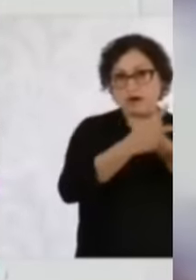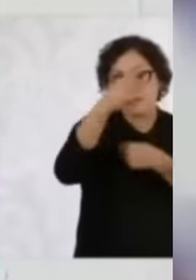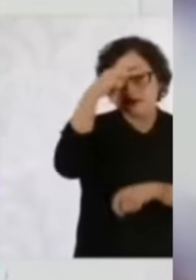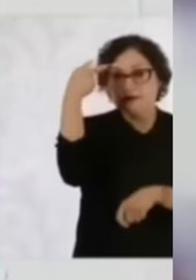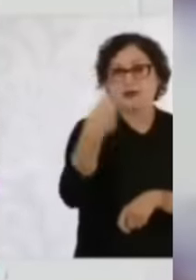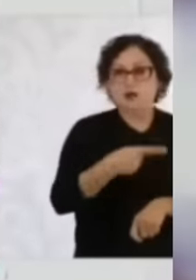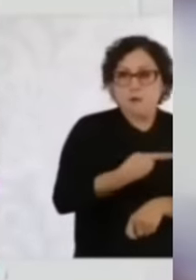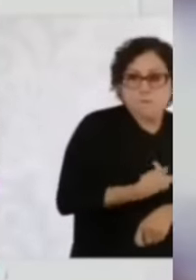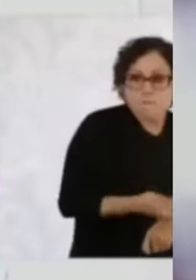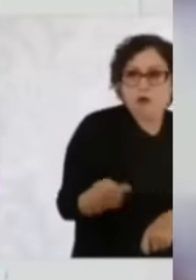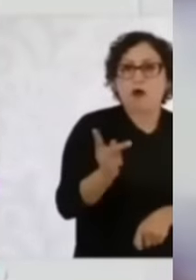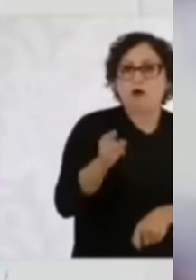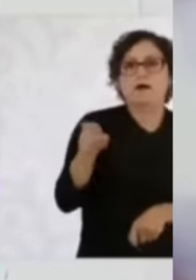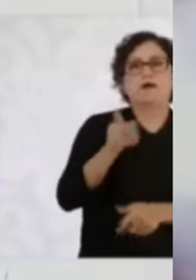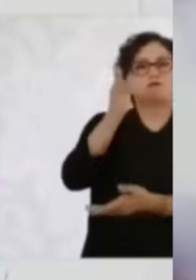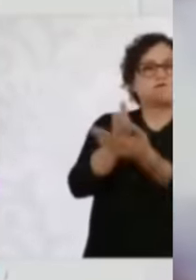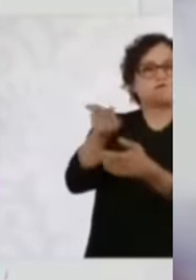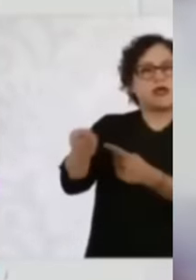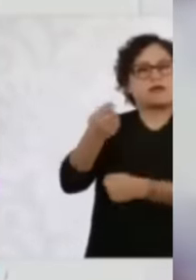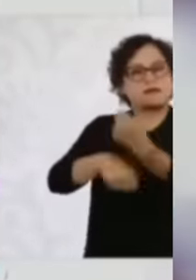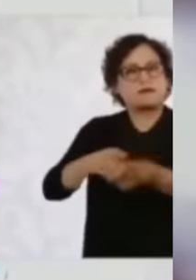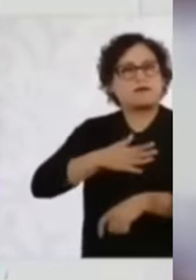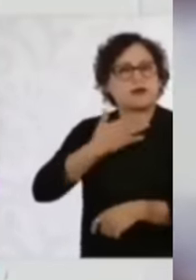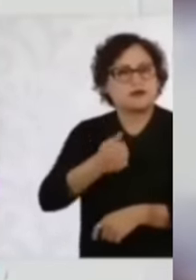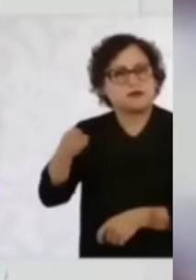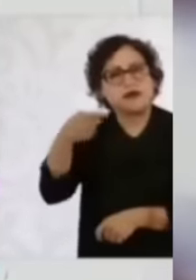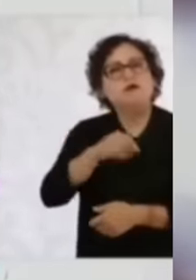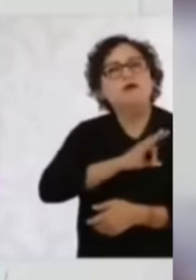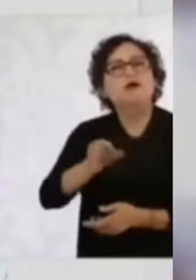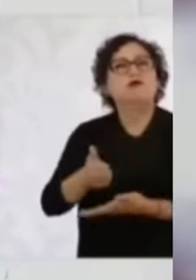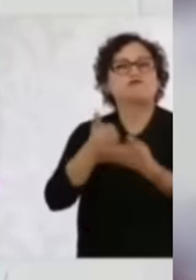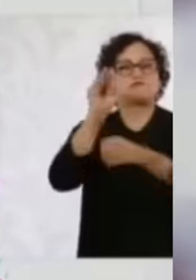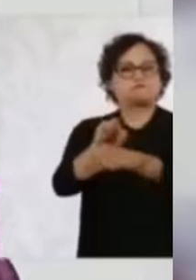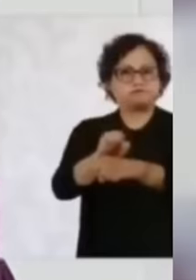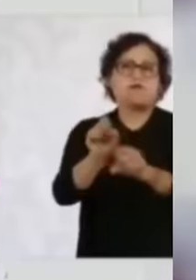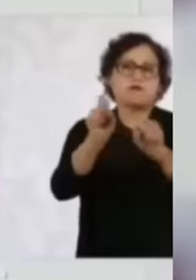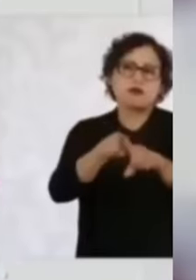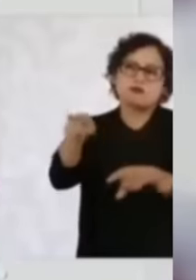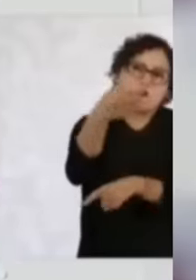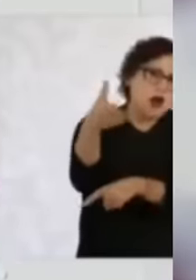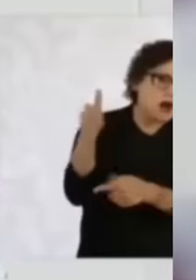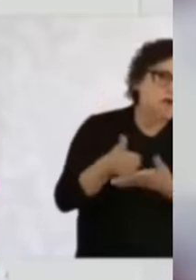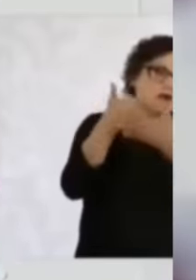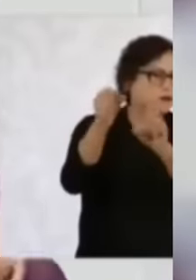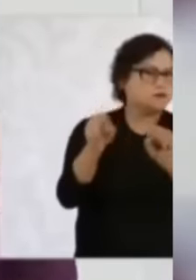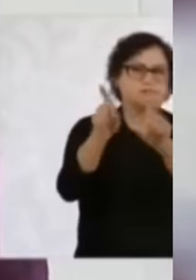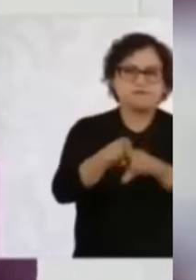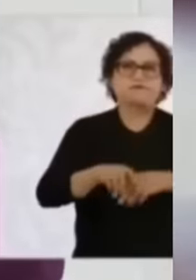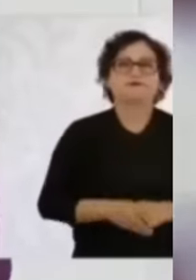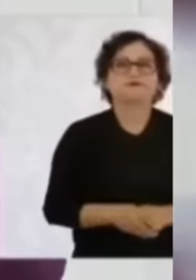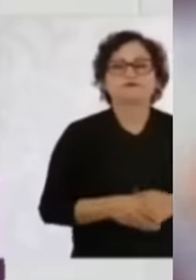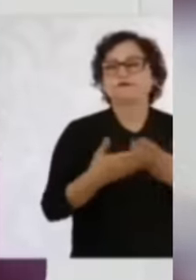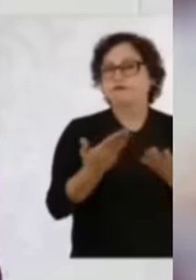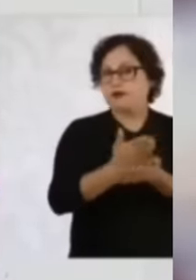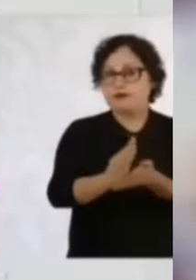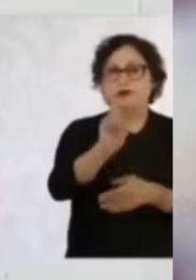productos en las tiendas del bienestar y al mismo tiempo el beneficio al productor. Además de otros esquemas de